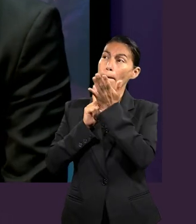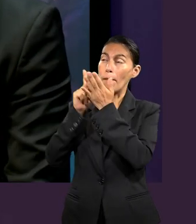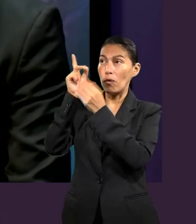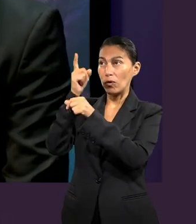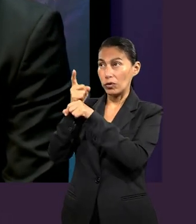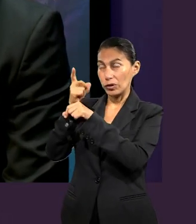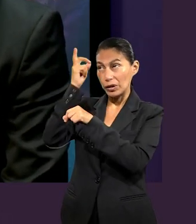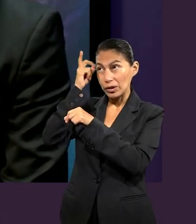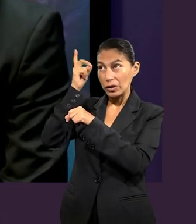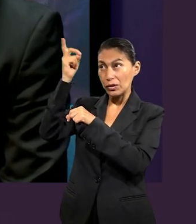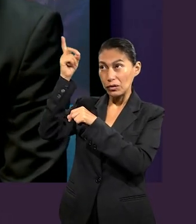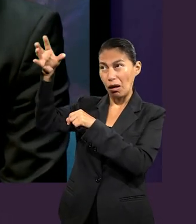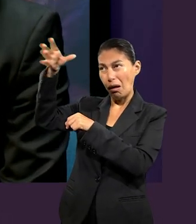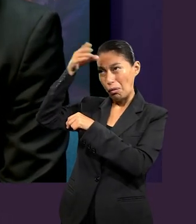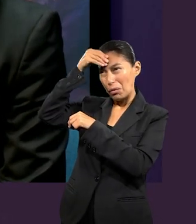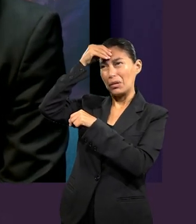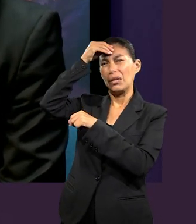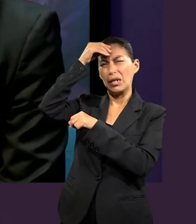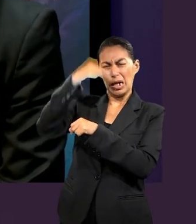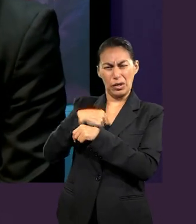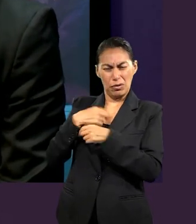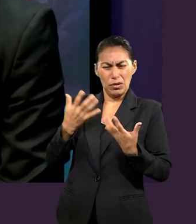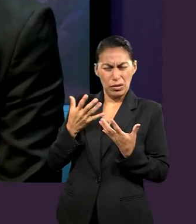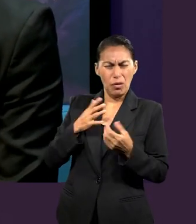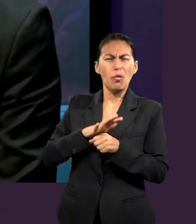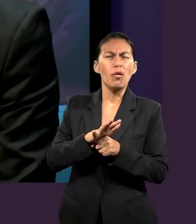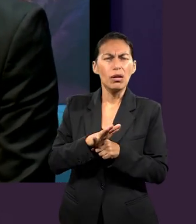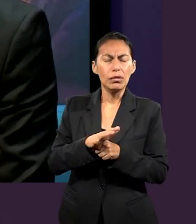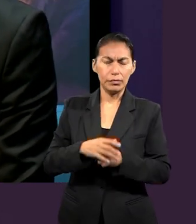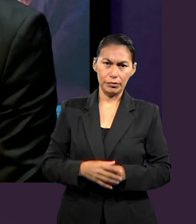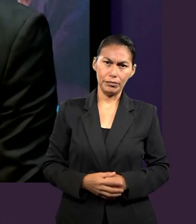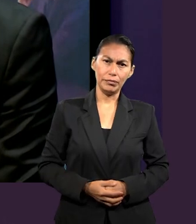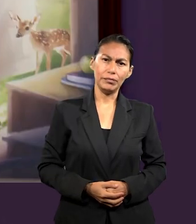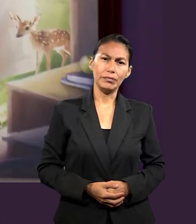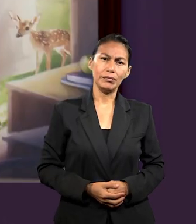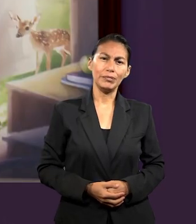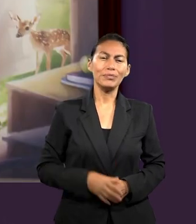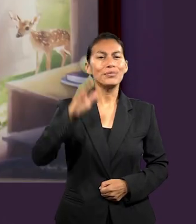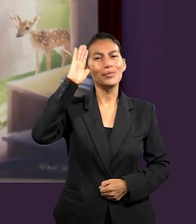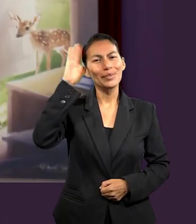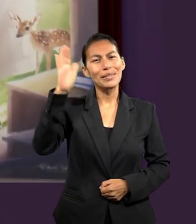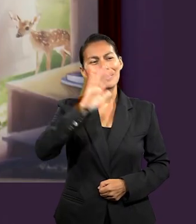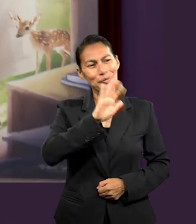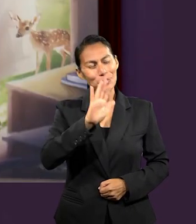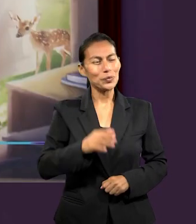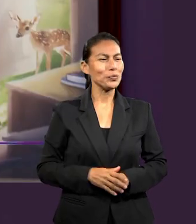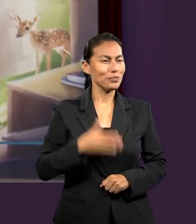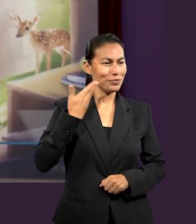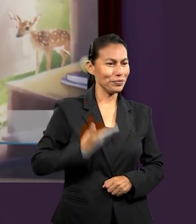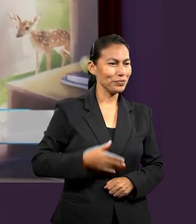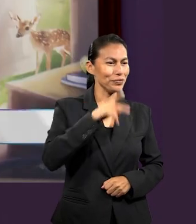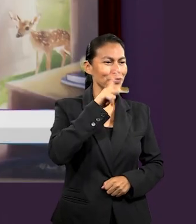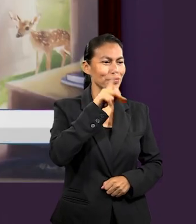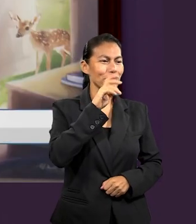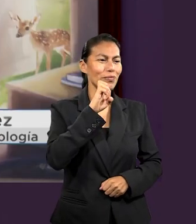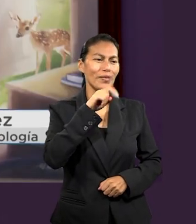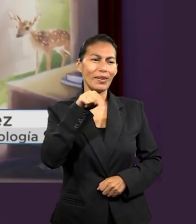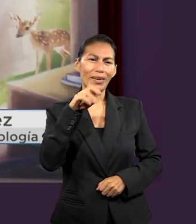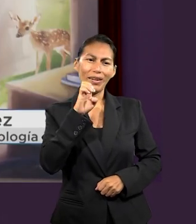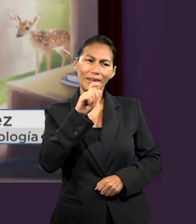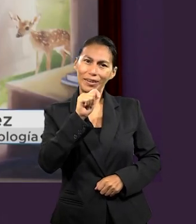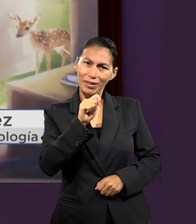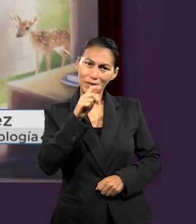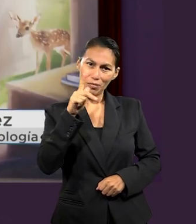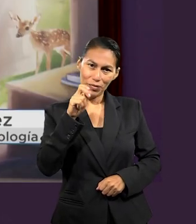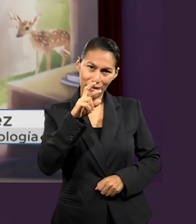entre la voluntad de Dios y pues mi papel también en lo que tengo que hacer. Hola a todos, mi nombre es Kenneth Pérez,